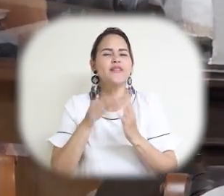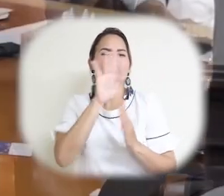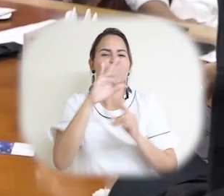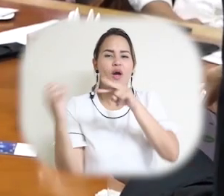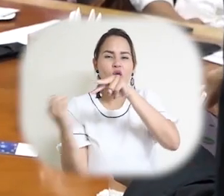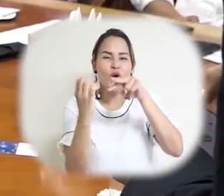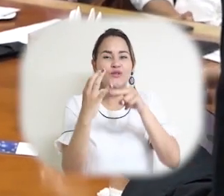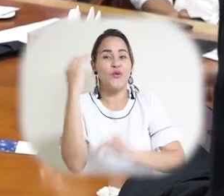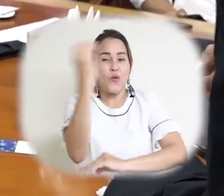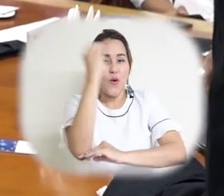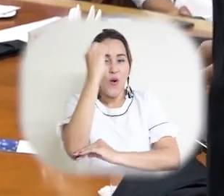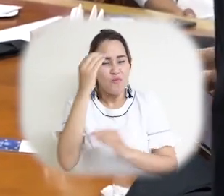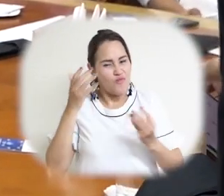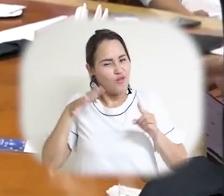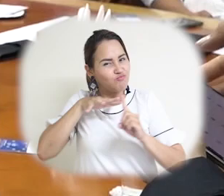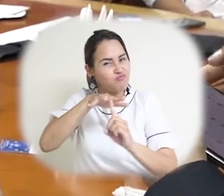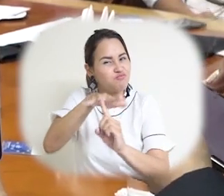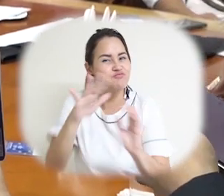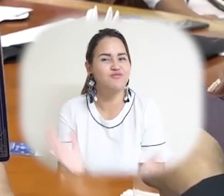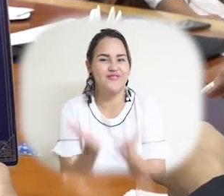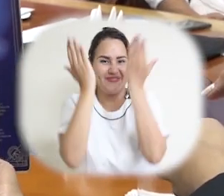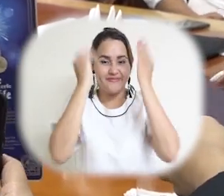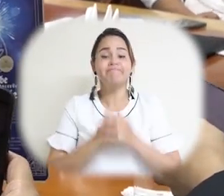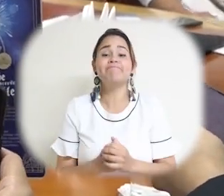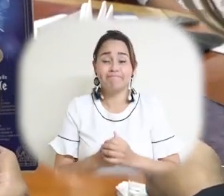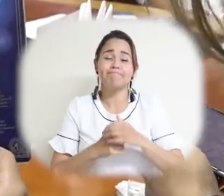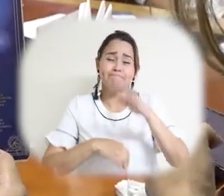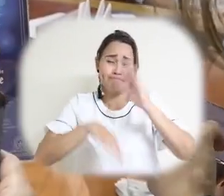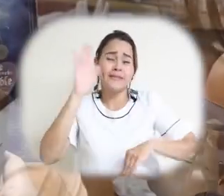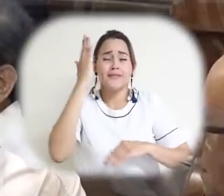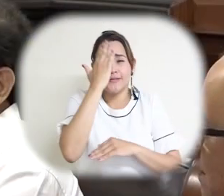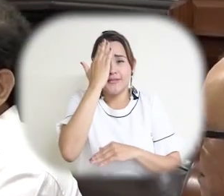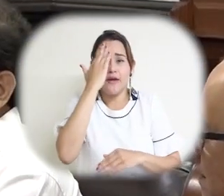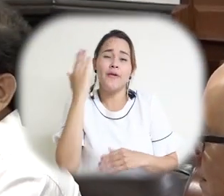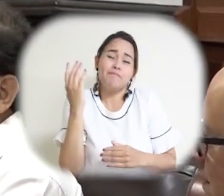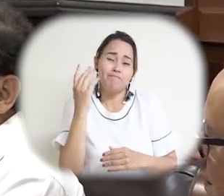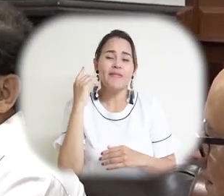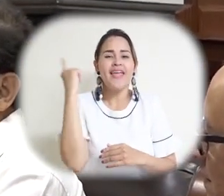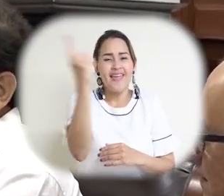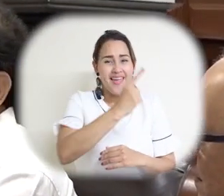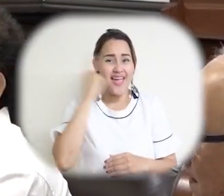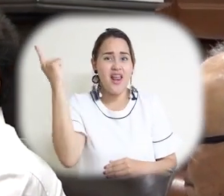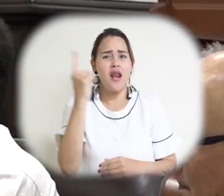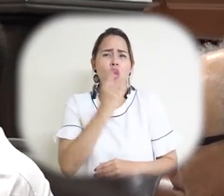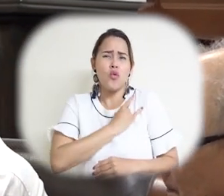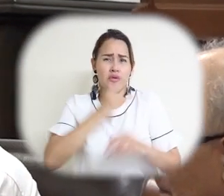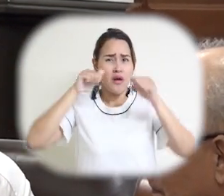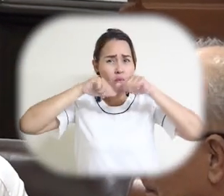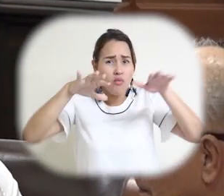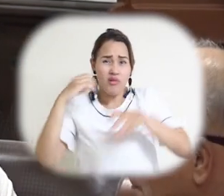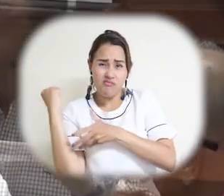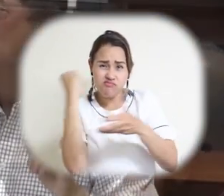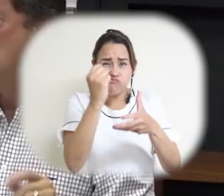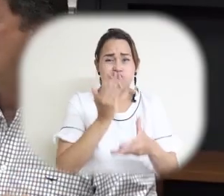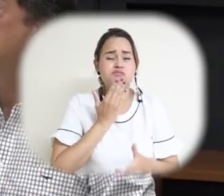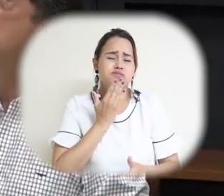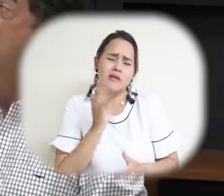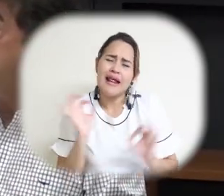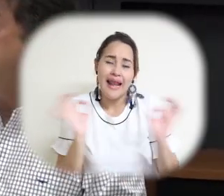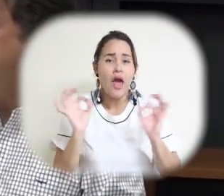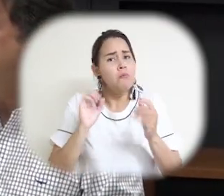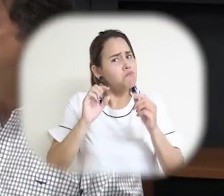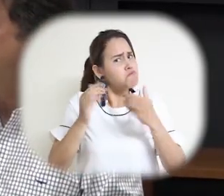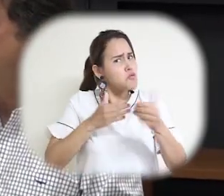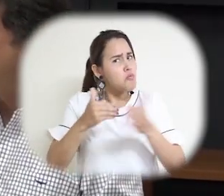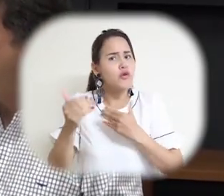contribución al sistema educativo colombiano. Y es que a pesar de un modelo de financiamiento de las universidades públicas que no incentiva la calidad, UNI